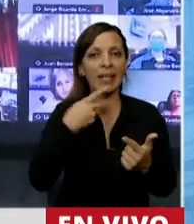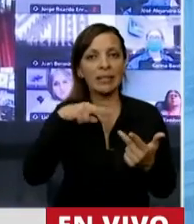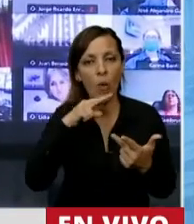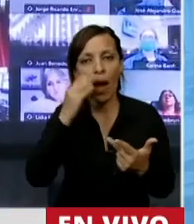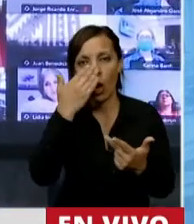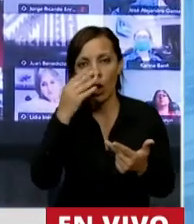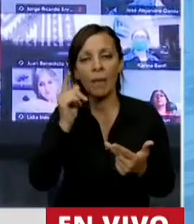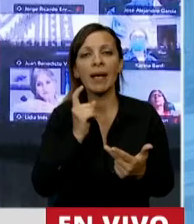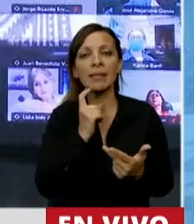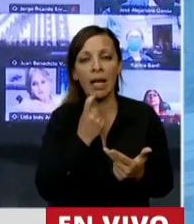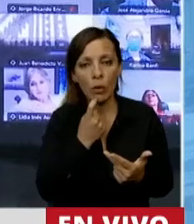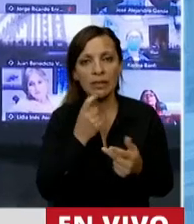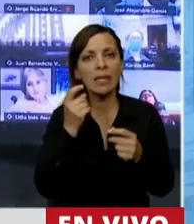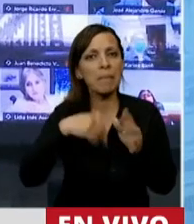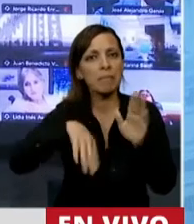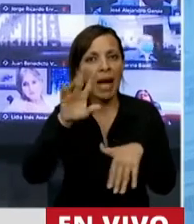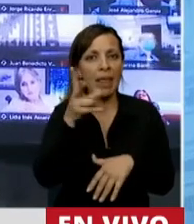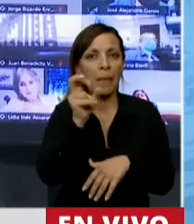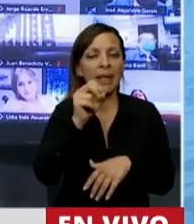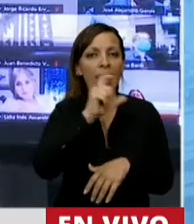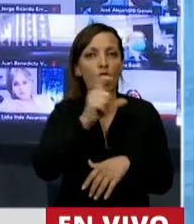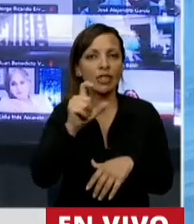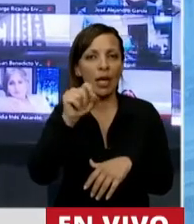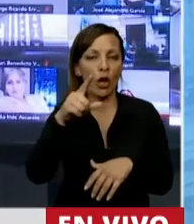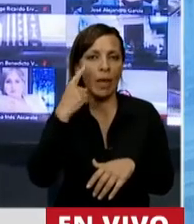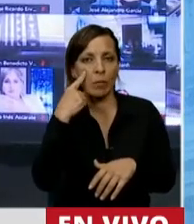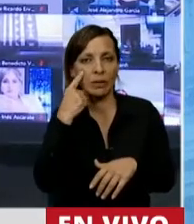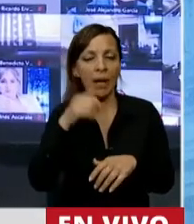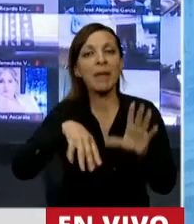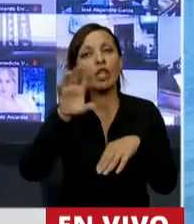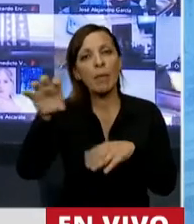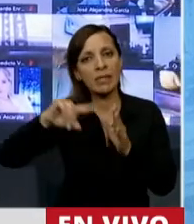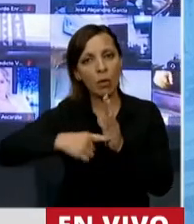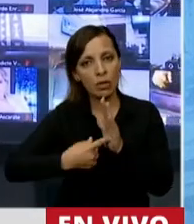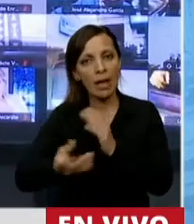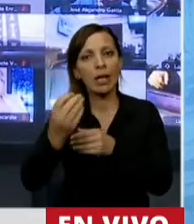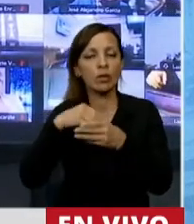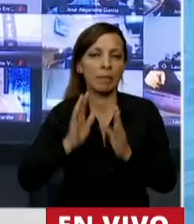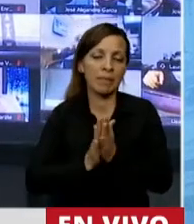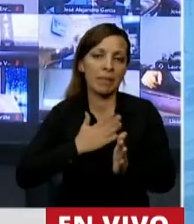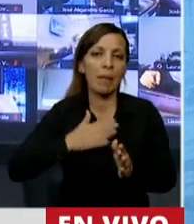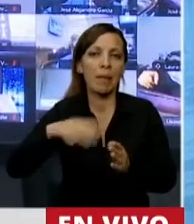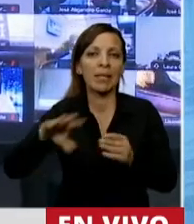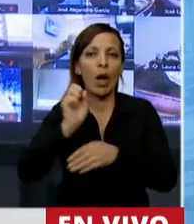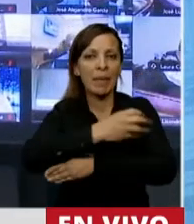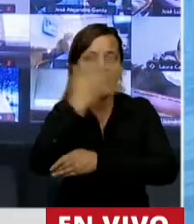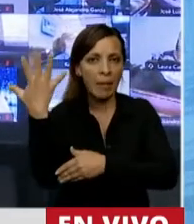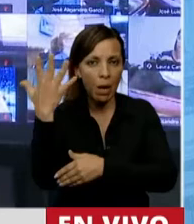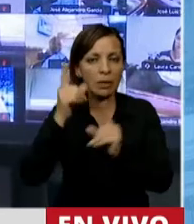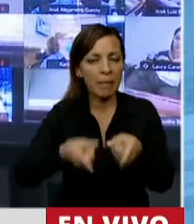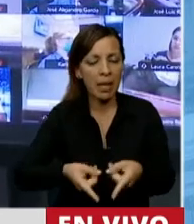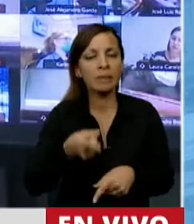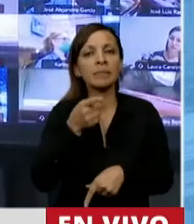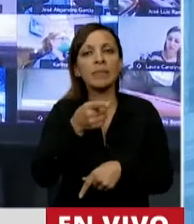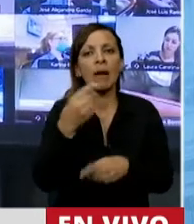Juan, Córdoba y San Luis. Y en más de 20 consejos deliberantes, la mayoría de la Provincia de Buenos Aires, incluyendo mi querido almirante Brown. Así que creo que ahí